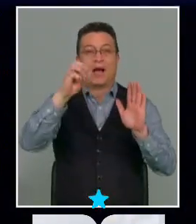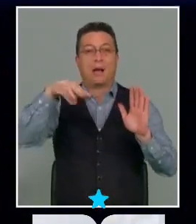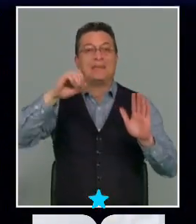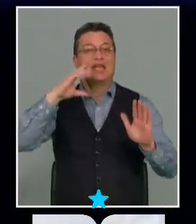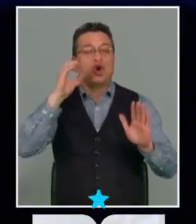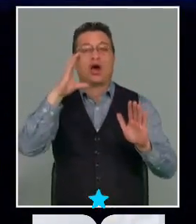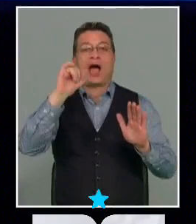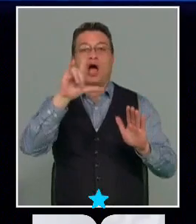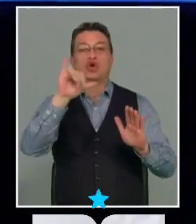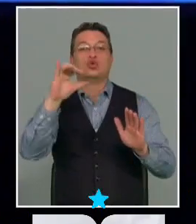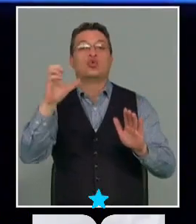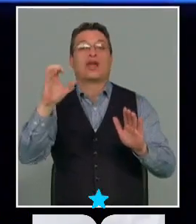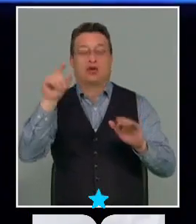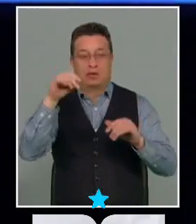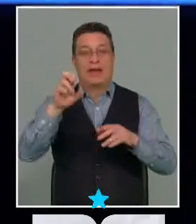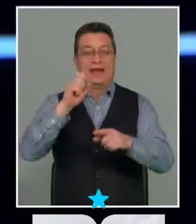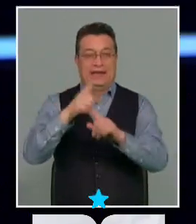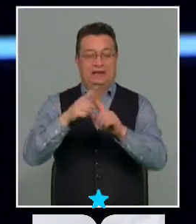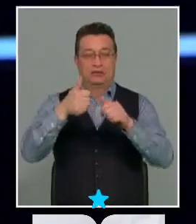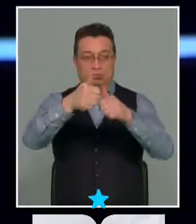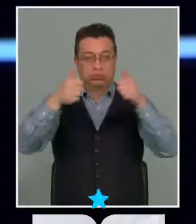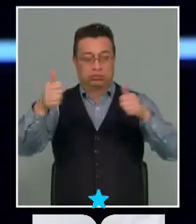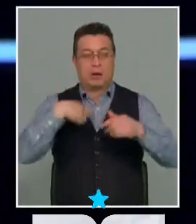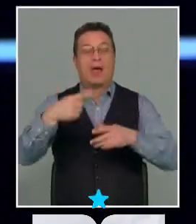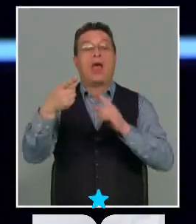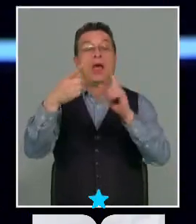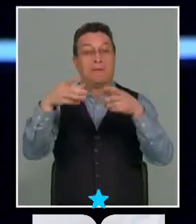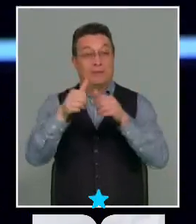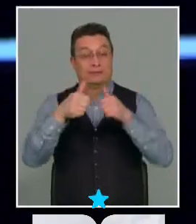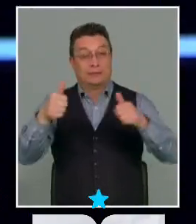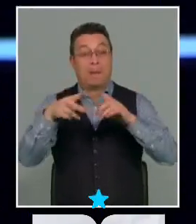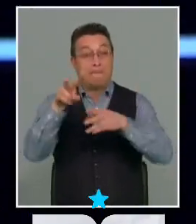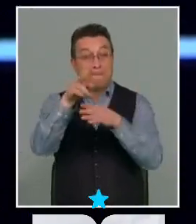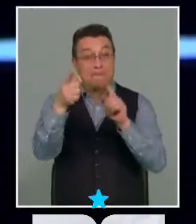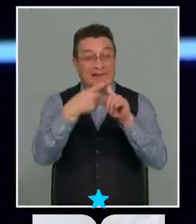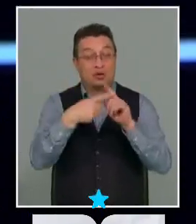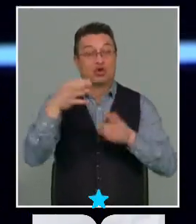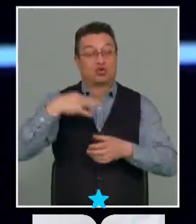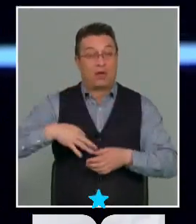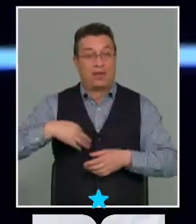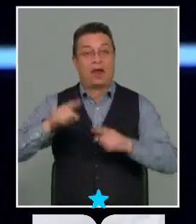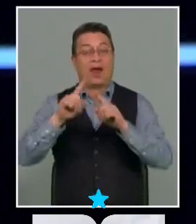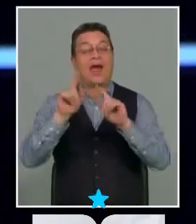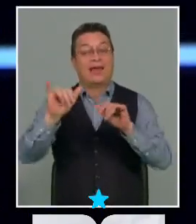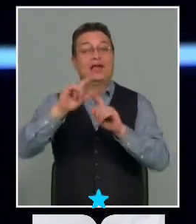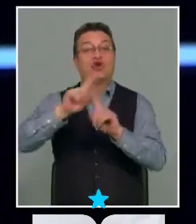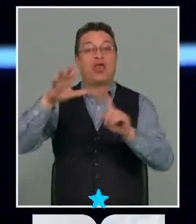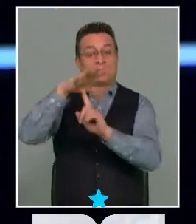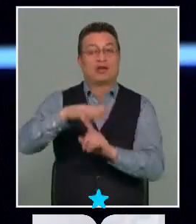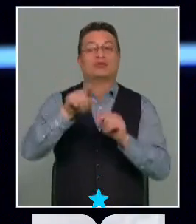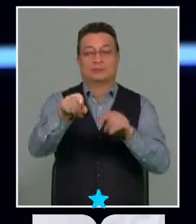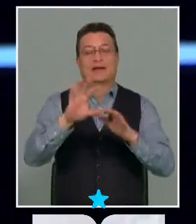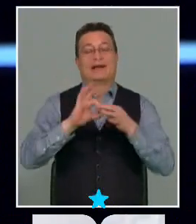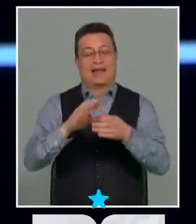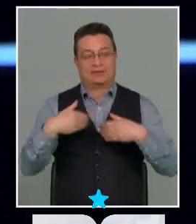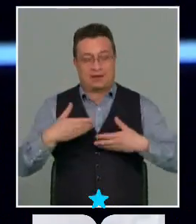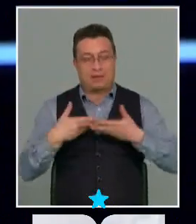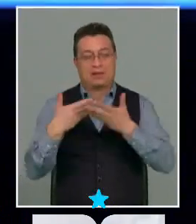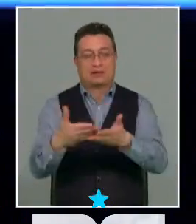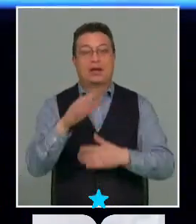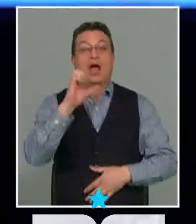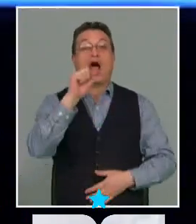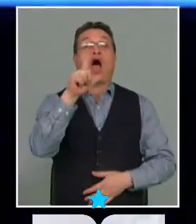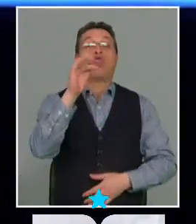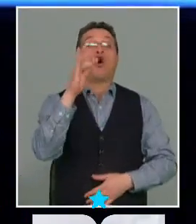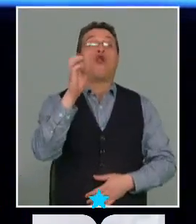Cayuqueo, exdirector del Observatorio de Participación Ciudadana y No Discriminación. Camilo, mucho gusto. Gracias por acompañarnos. Muchas gracias por la invitación. Y